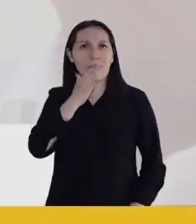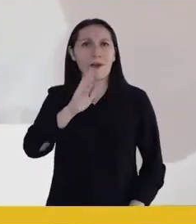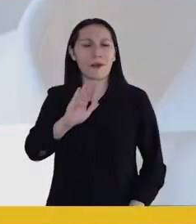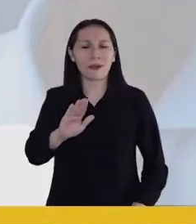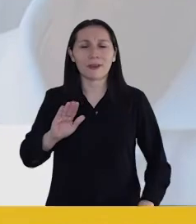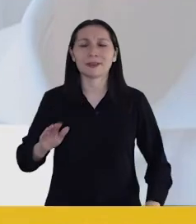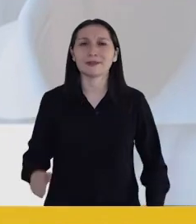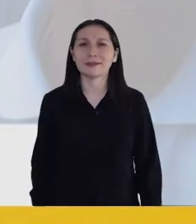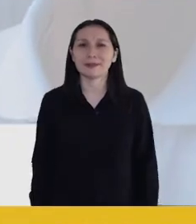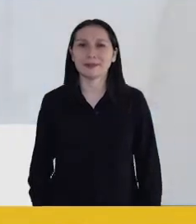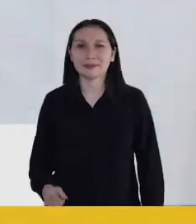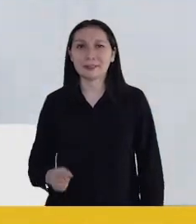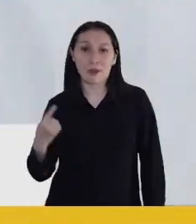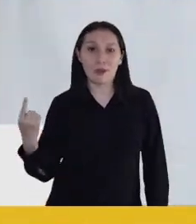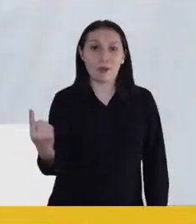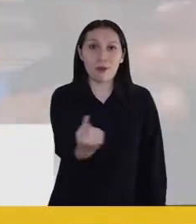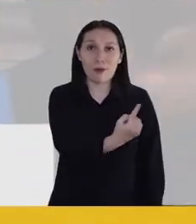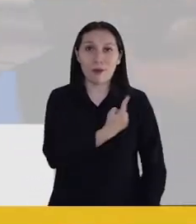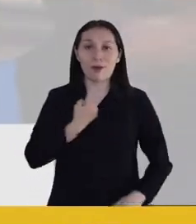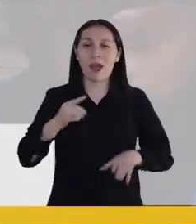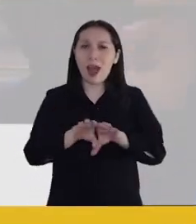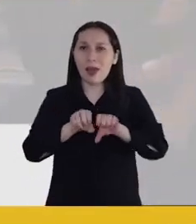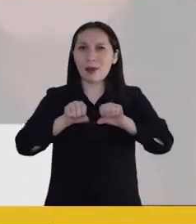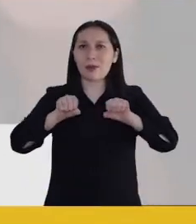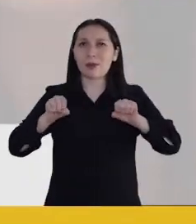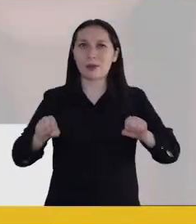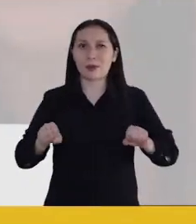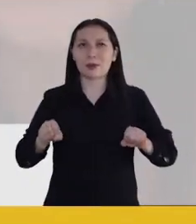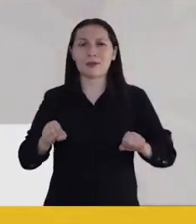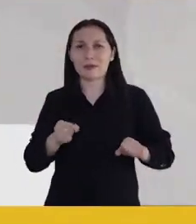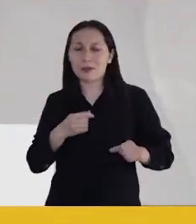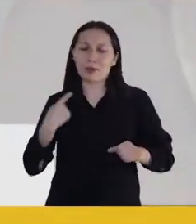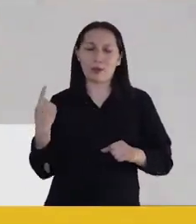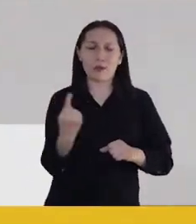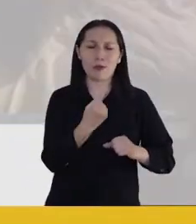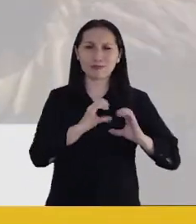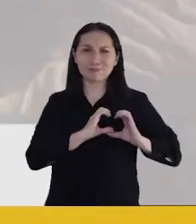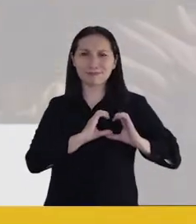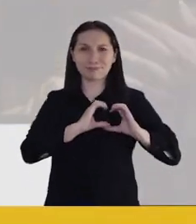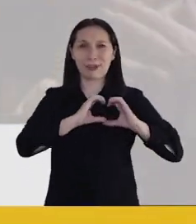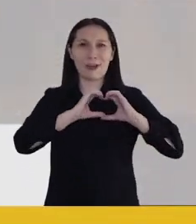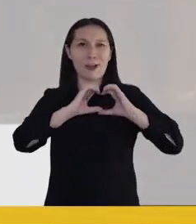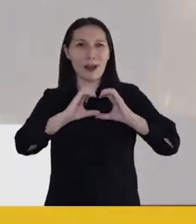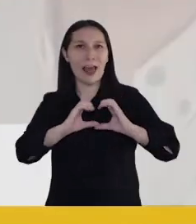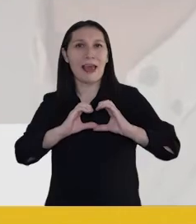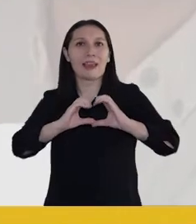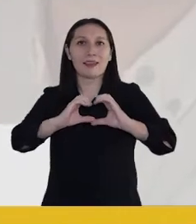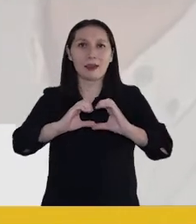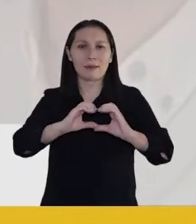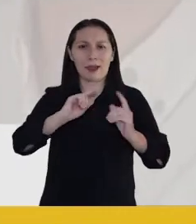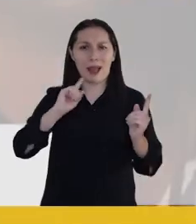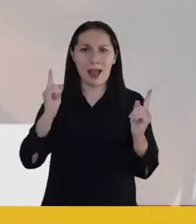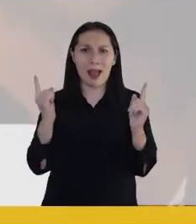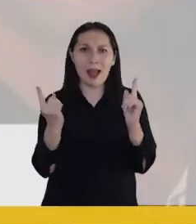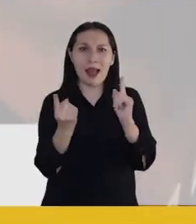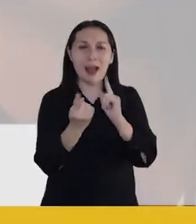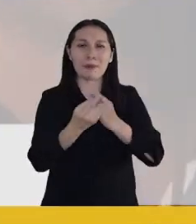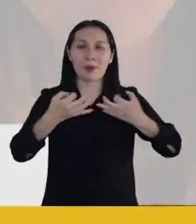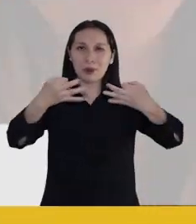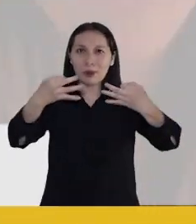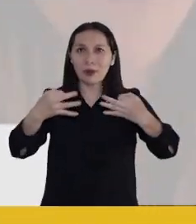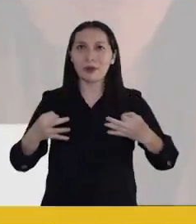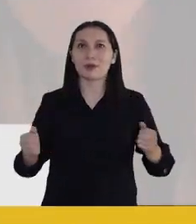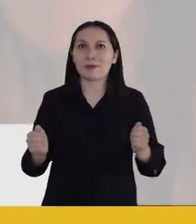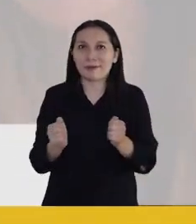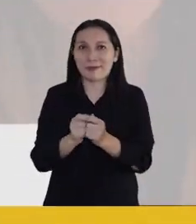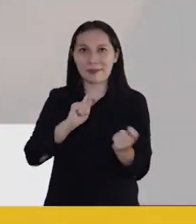pongamos el corazón, un cambio